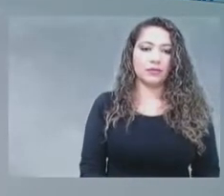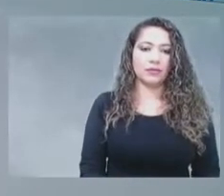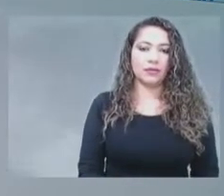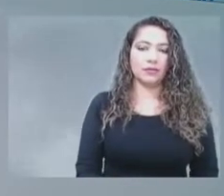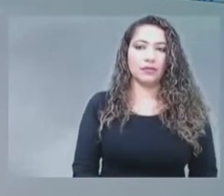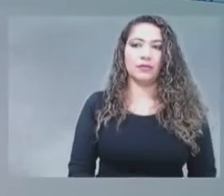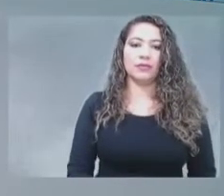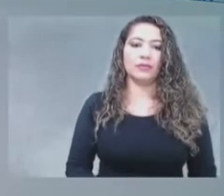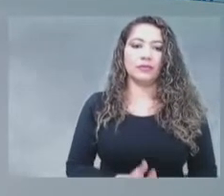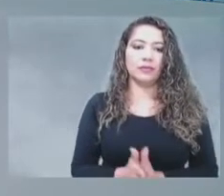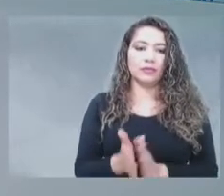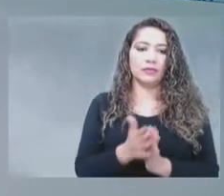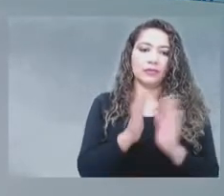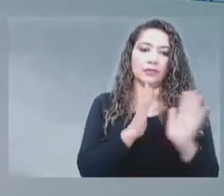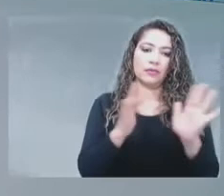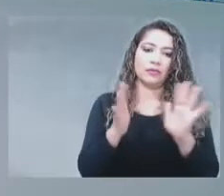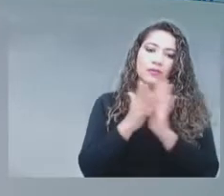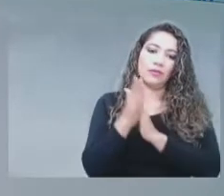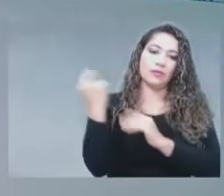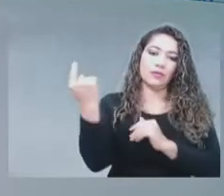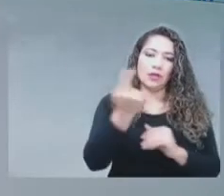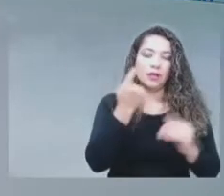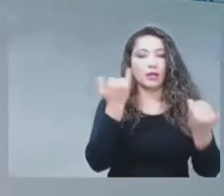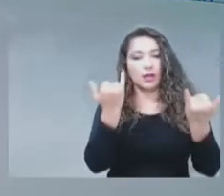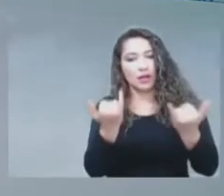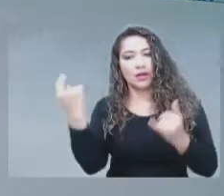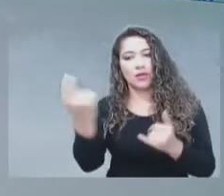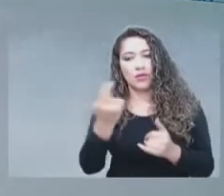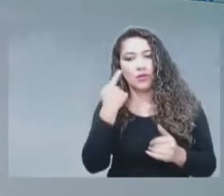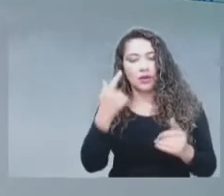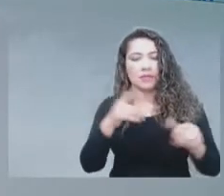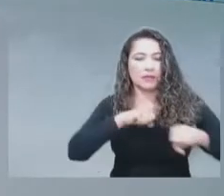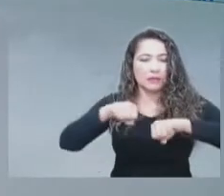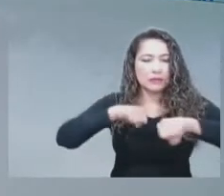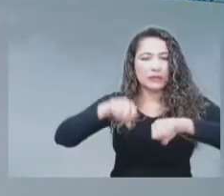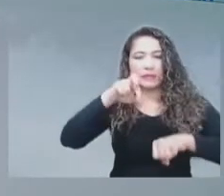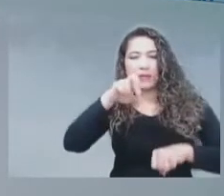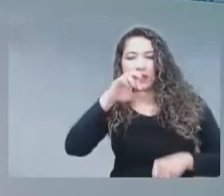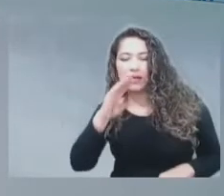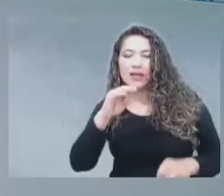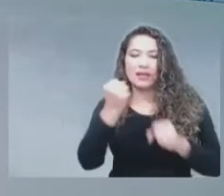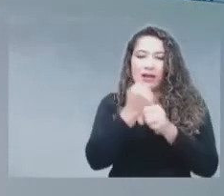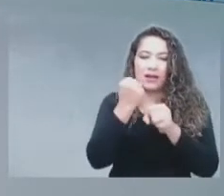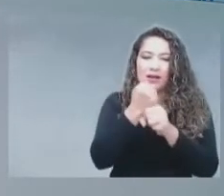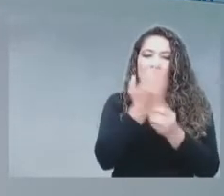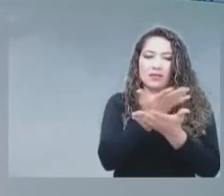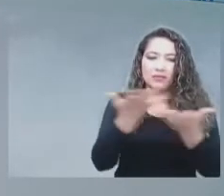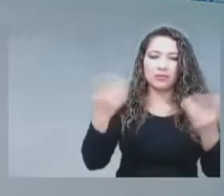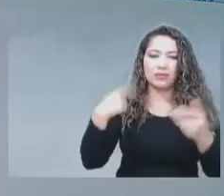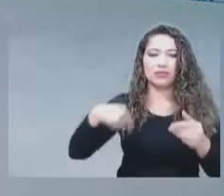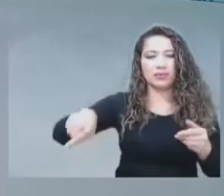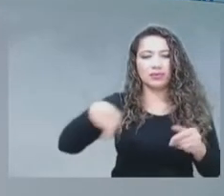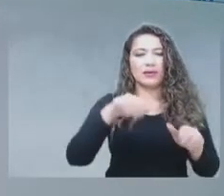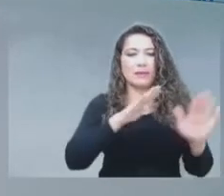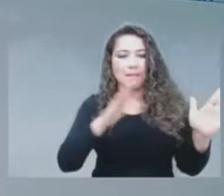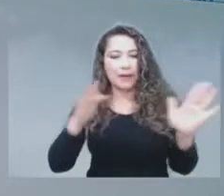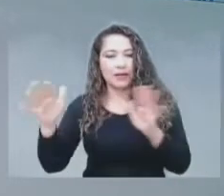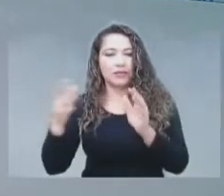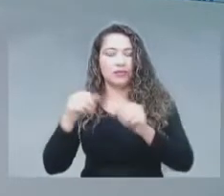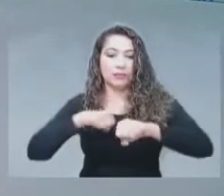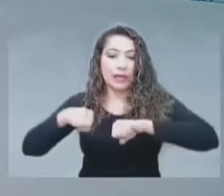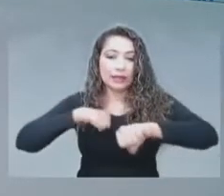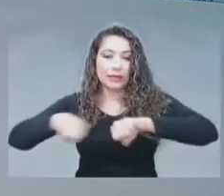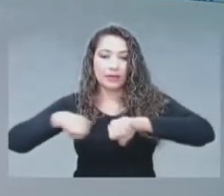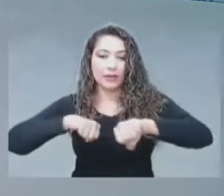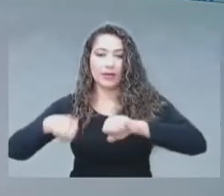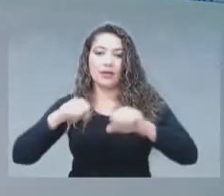país, los que más contribuyen a generar empleo en el país y los que más contribuyen a la reactivación económica después